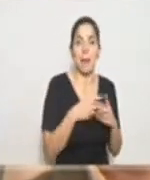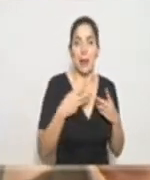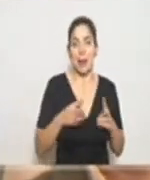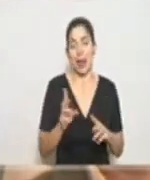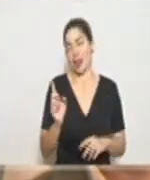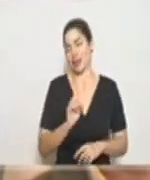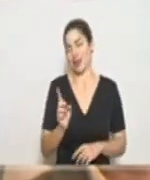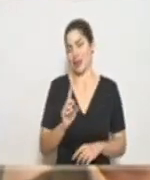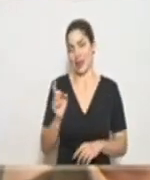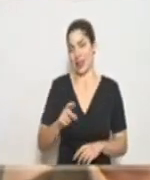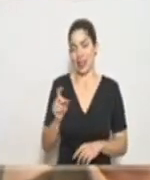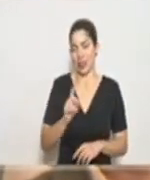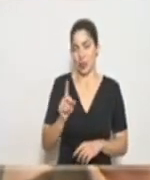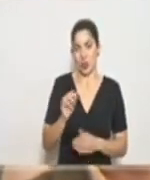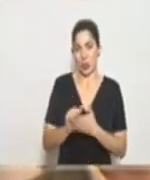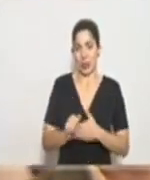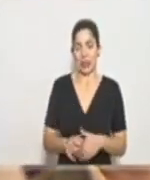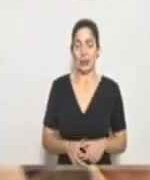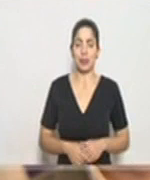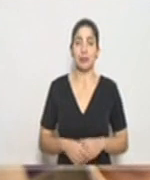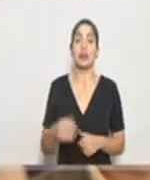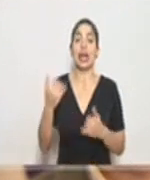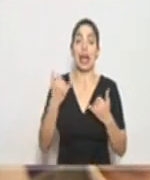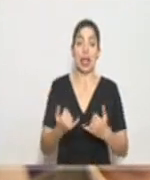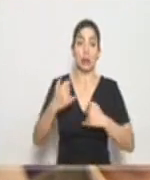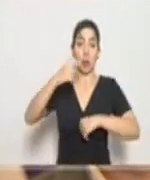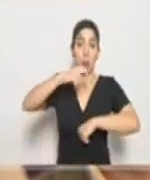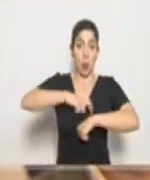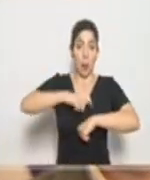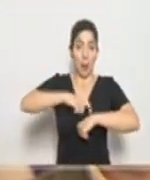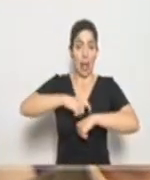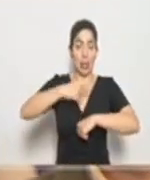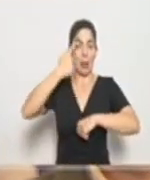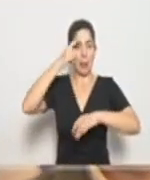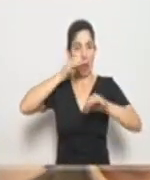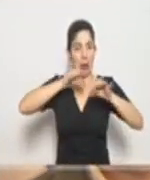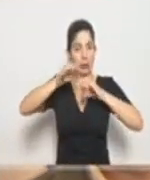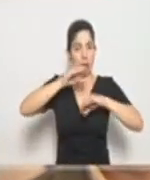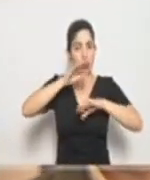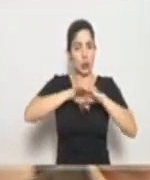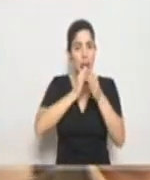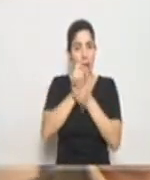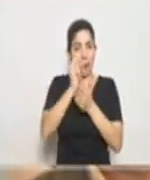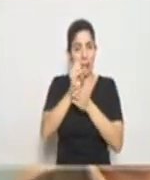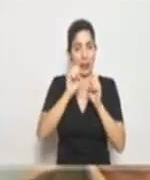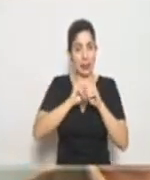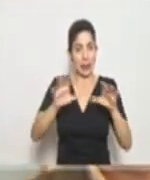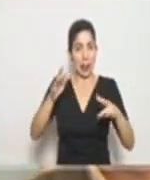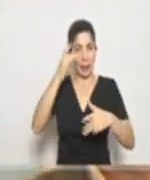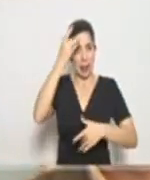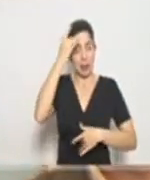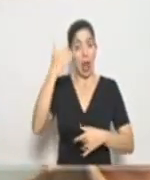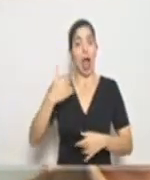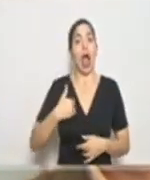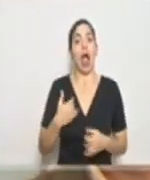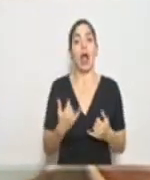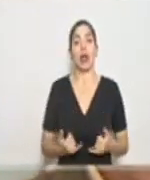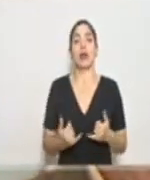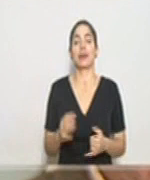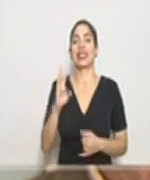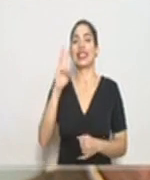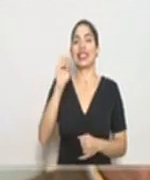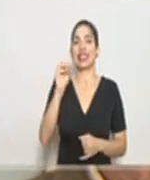medidas necesarias tenemos en este momento para aclarar un poquito sobre la investigación epidemiológica son 60